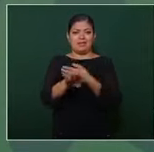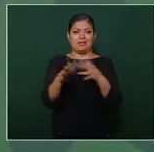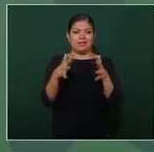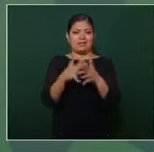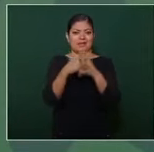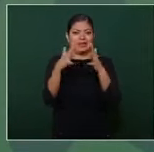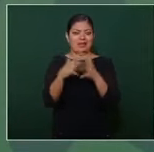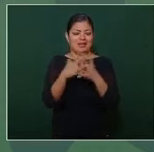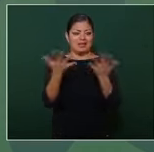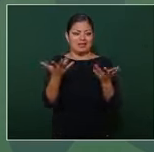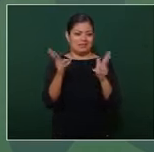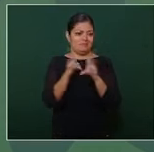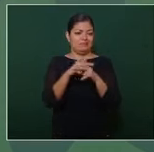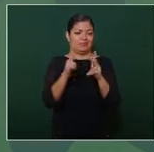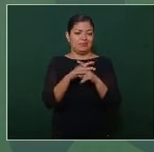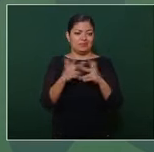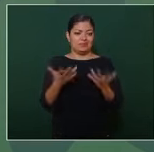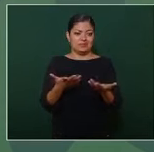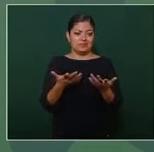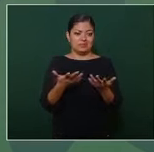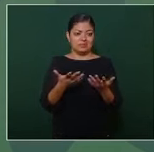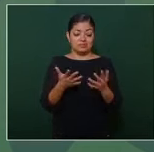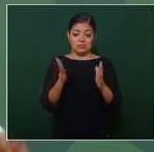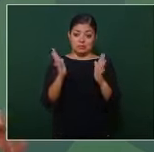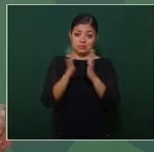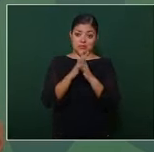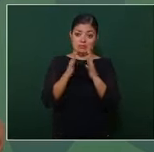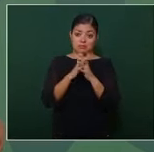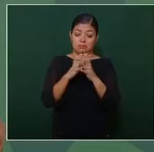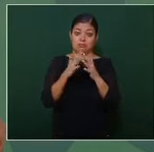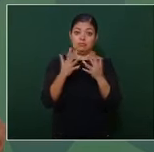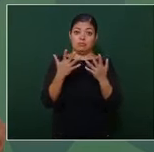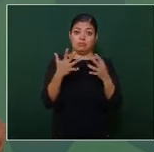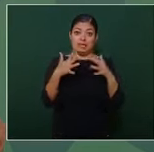y todas las guerras son malas